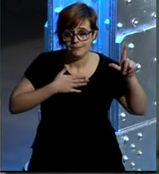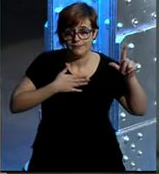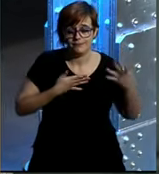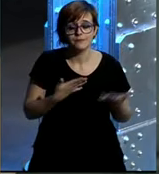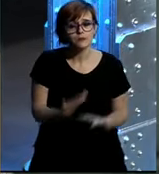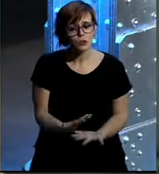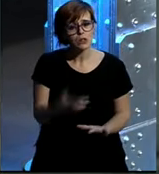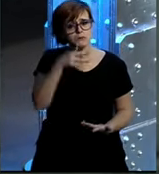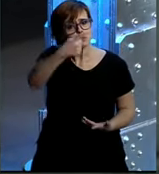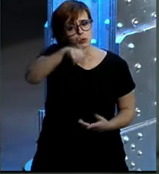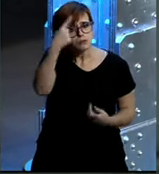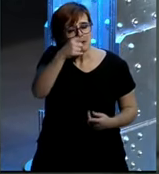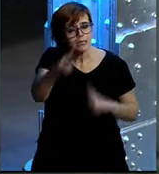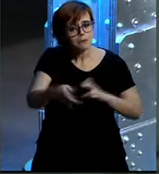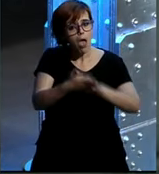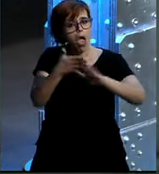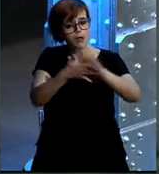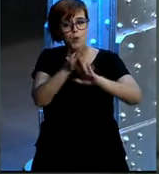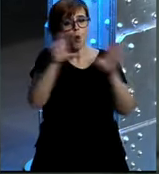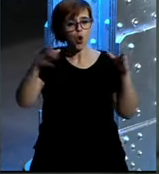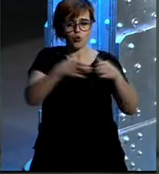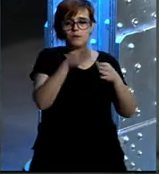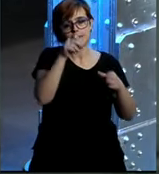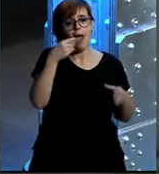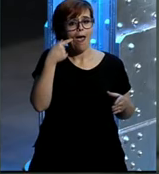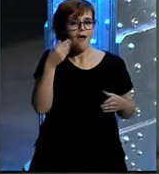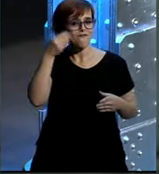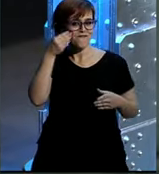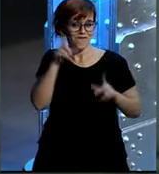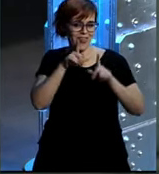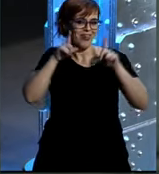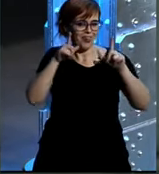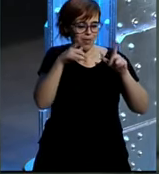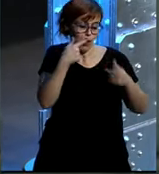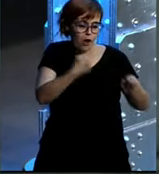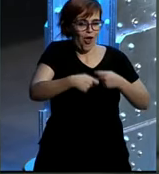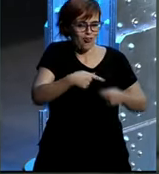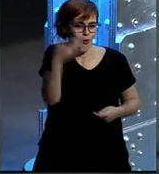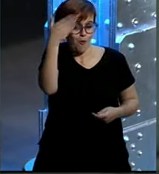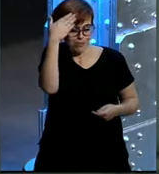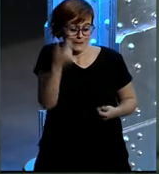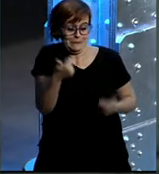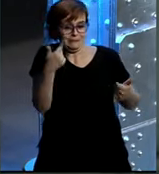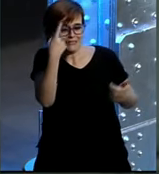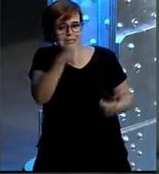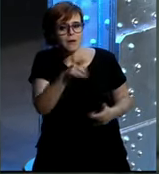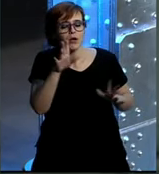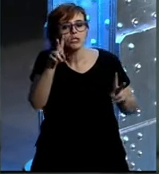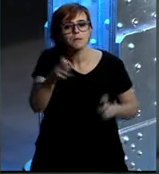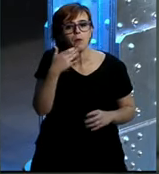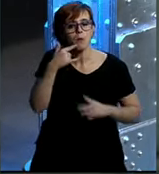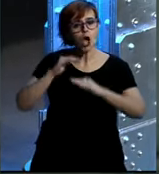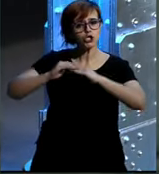que es importante que sepáis que los temas que nosotros hablamos como grupo, aparte de la belleza, que obviamente es nuestro negocio, pues hablamos de